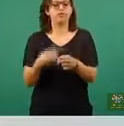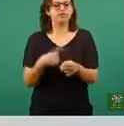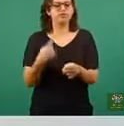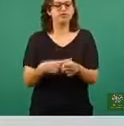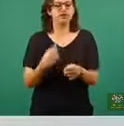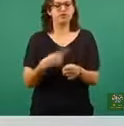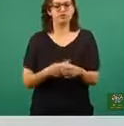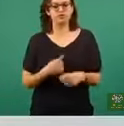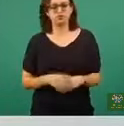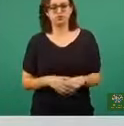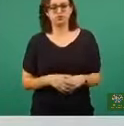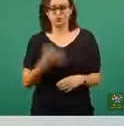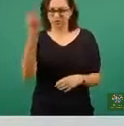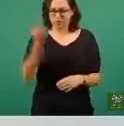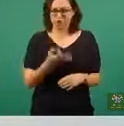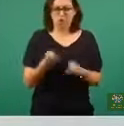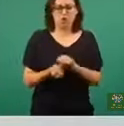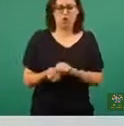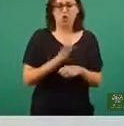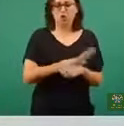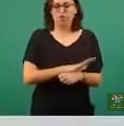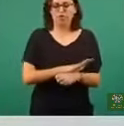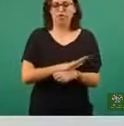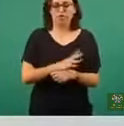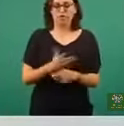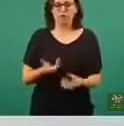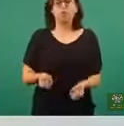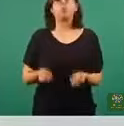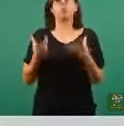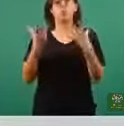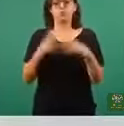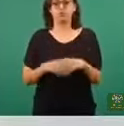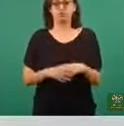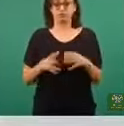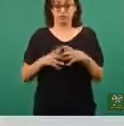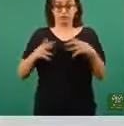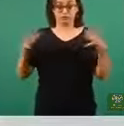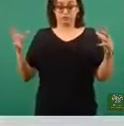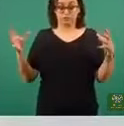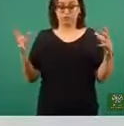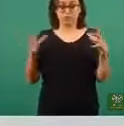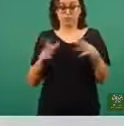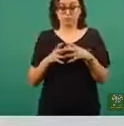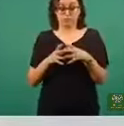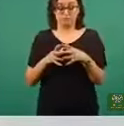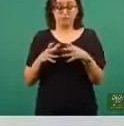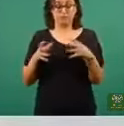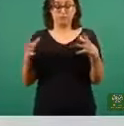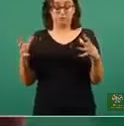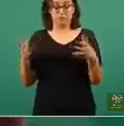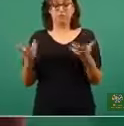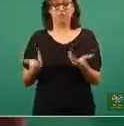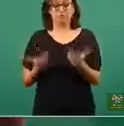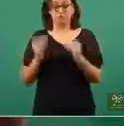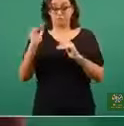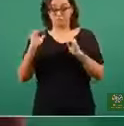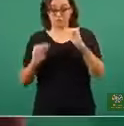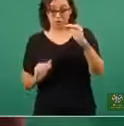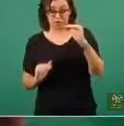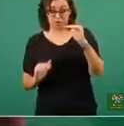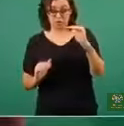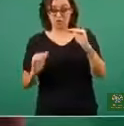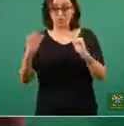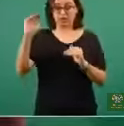incremento en los últimos días, en las últimas semanas, o esa tasa se mantiene estable, o mejor aún si esa tasa obviamente disminuye.